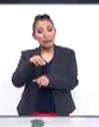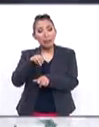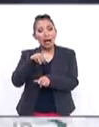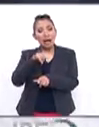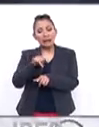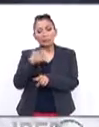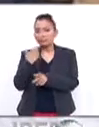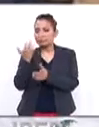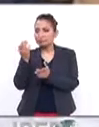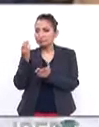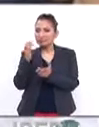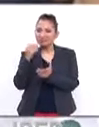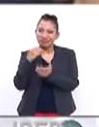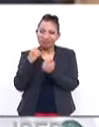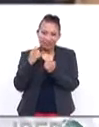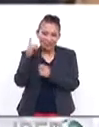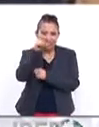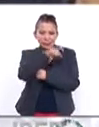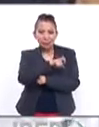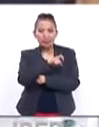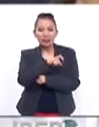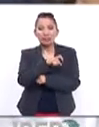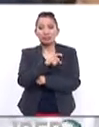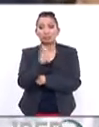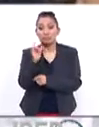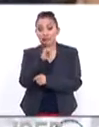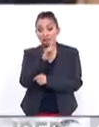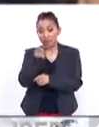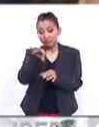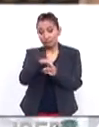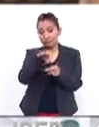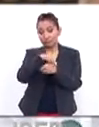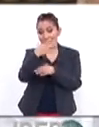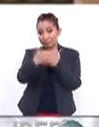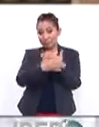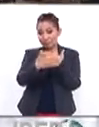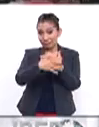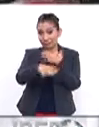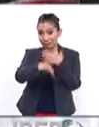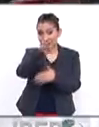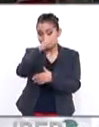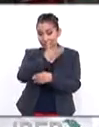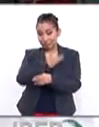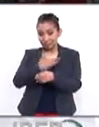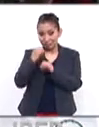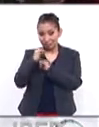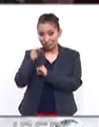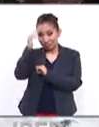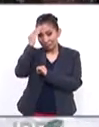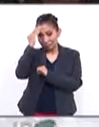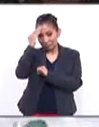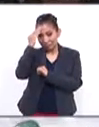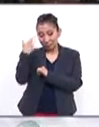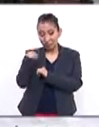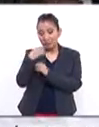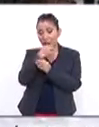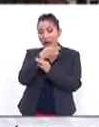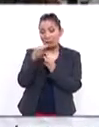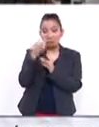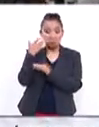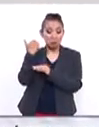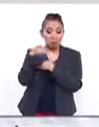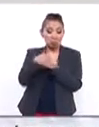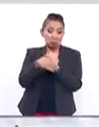es muy alto. Y en ese sentido, en una elección próxima, que, insisto, no se ve clara ya en el